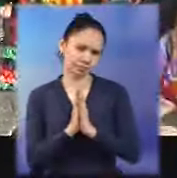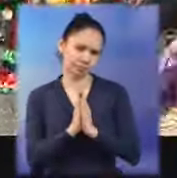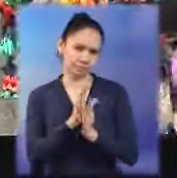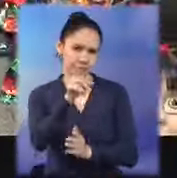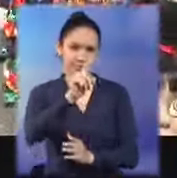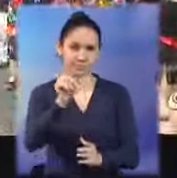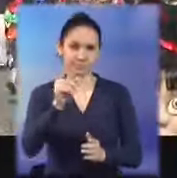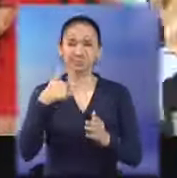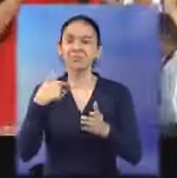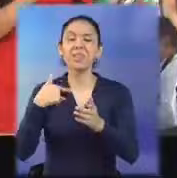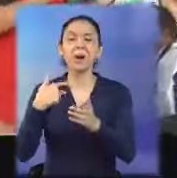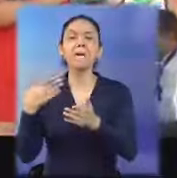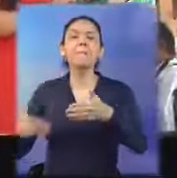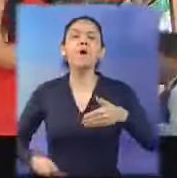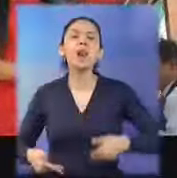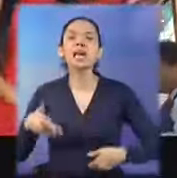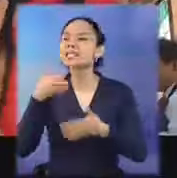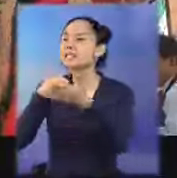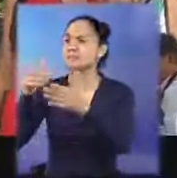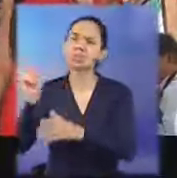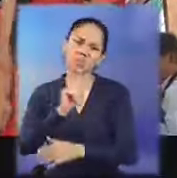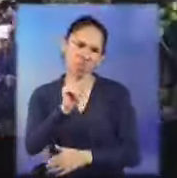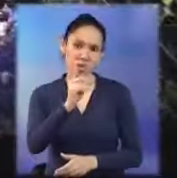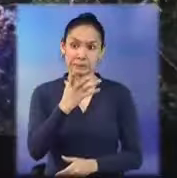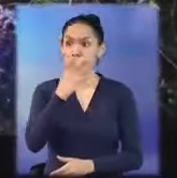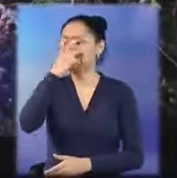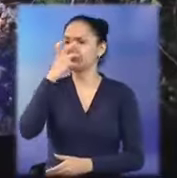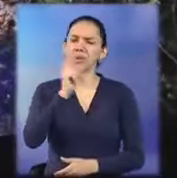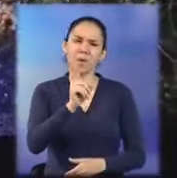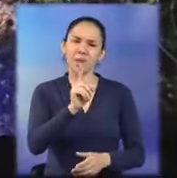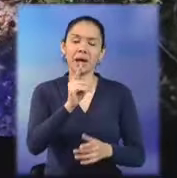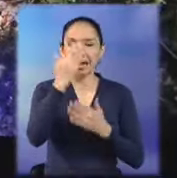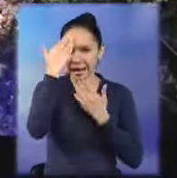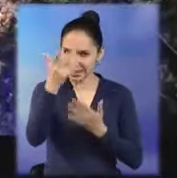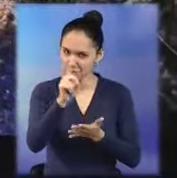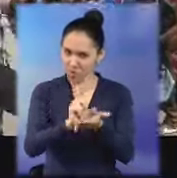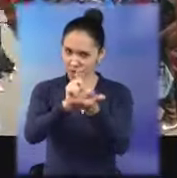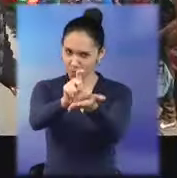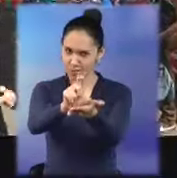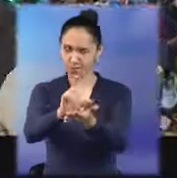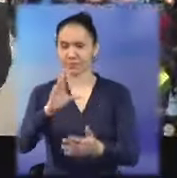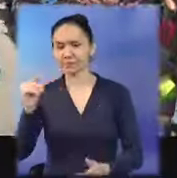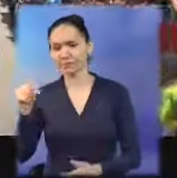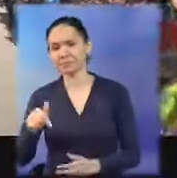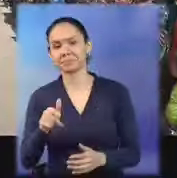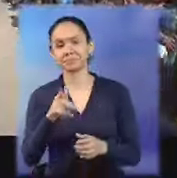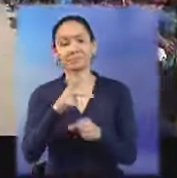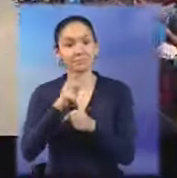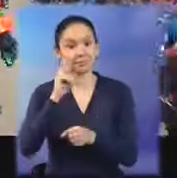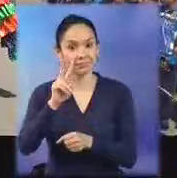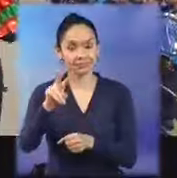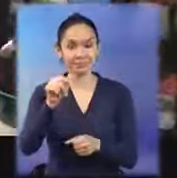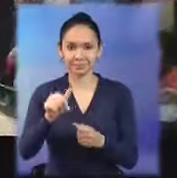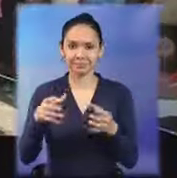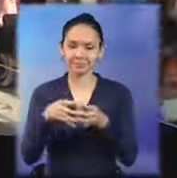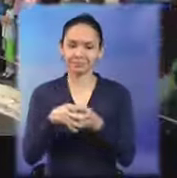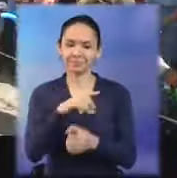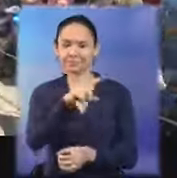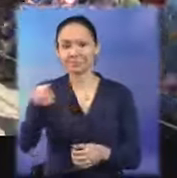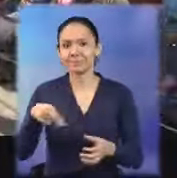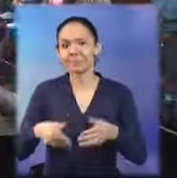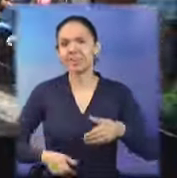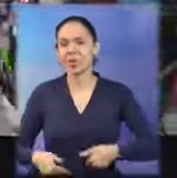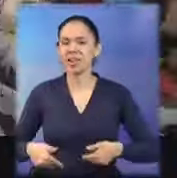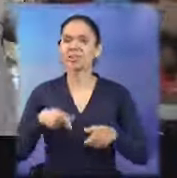fue parte de alguno de ellos. Por favor, no se enoje. Gracias por su colaboración. Para Noticiero Guatevisión, Ben Keiching y